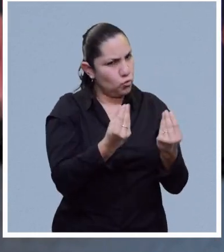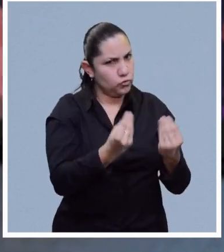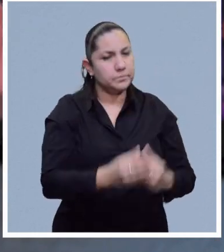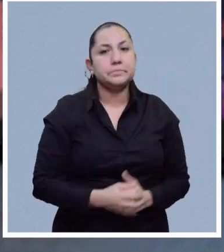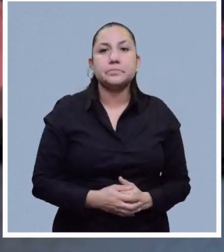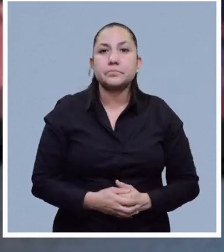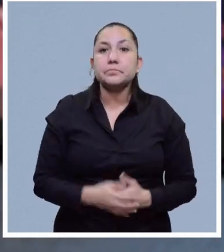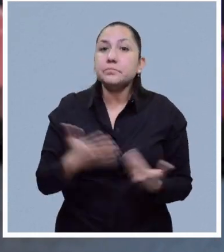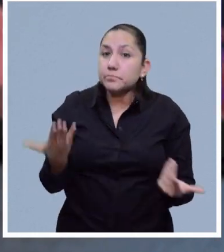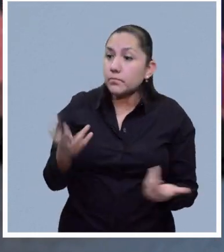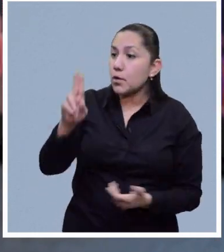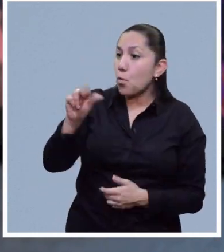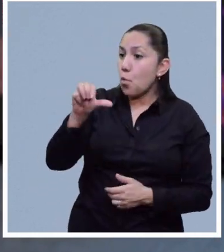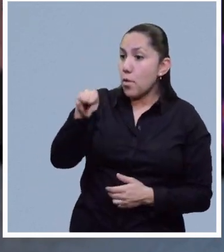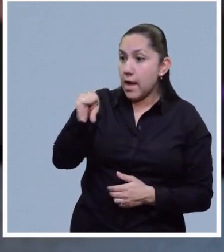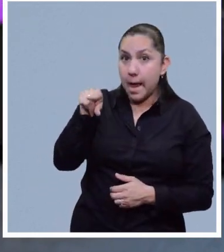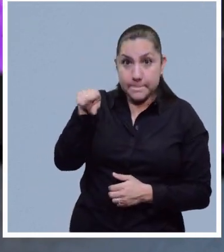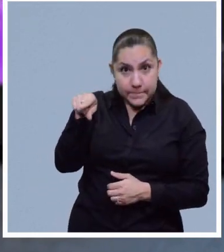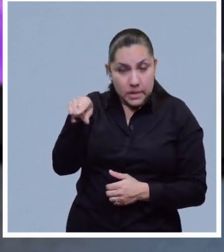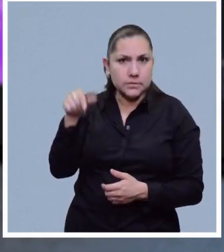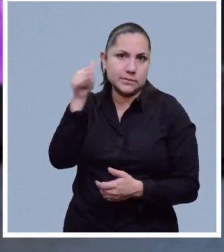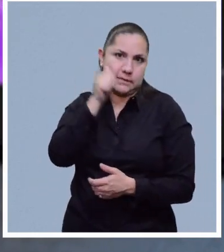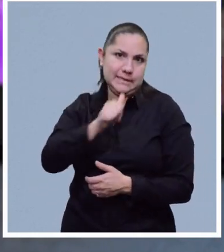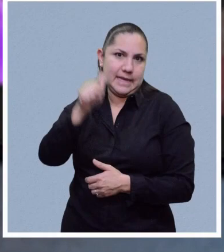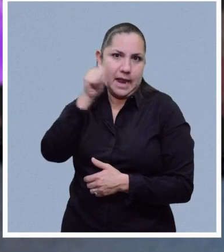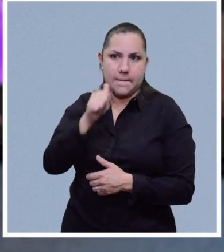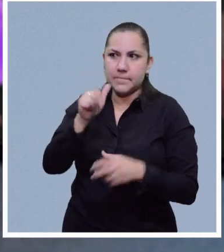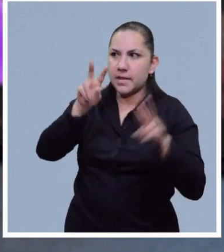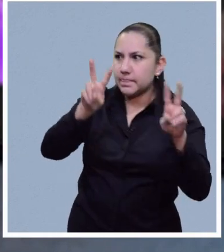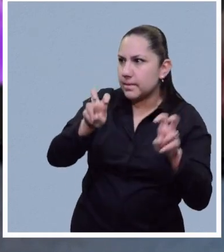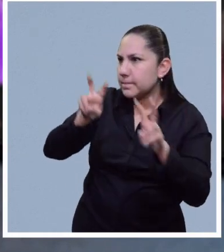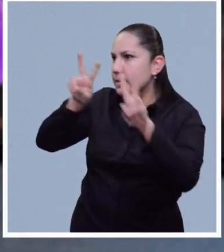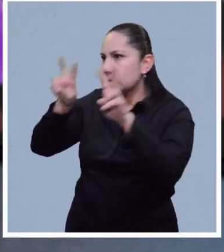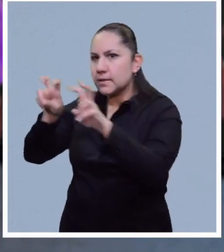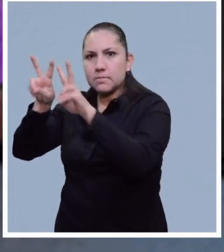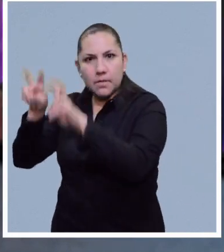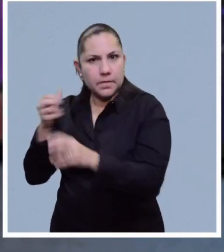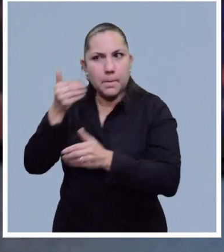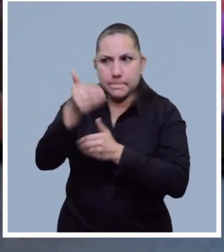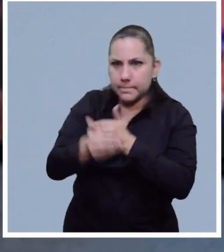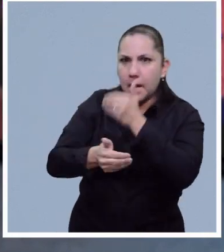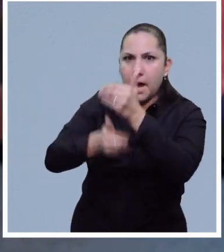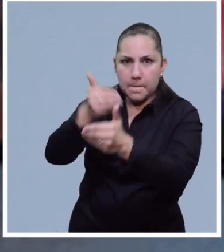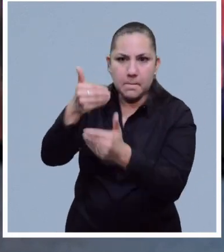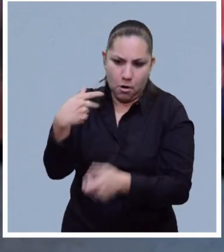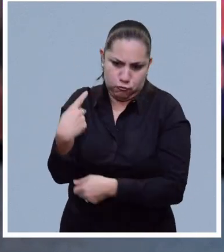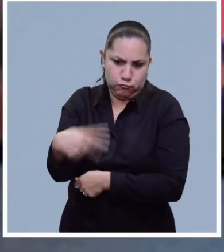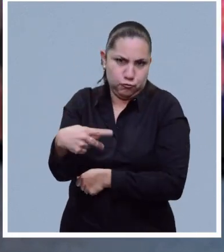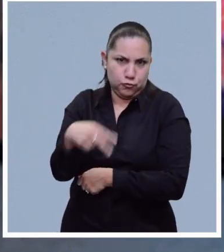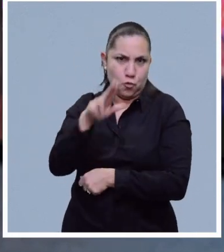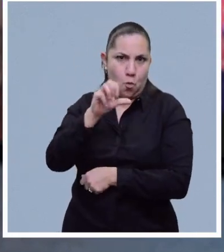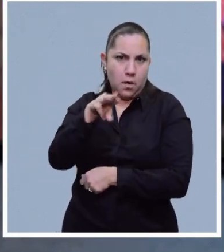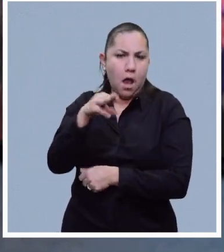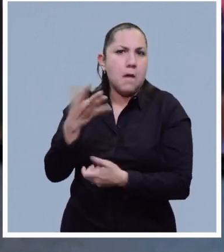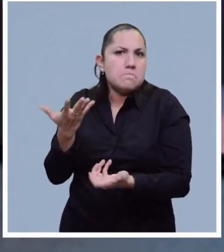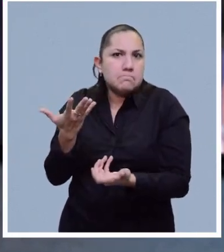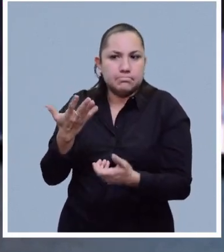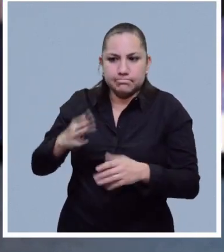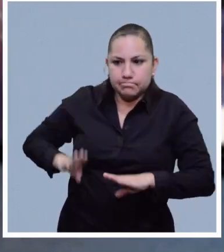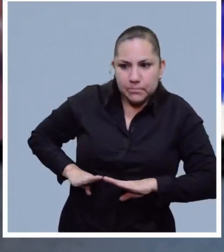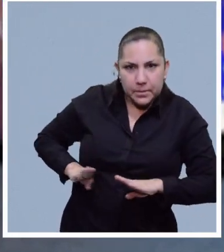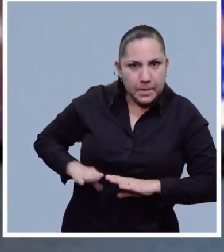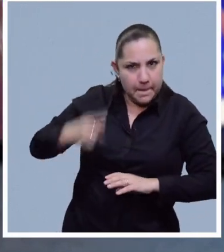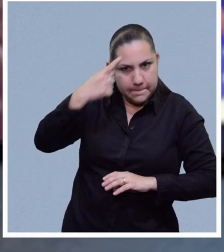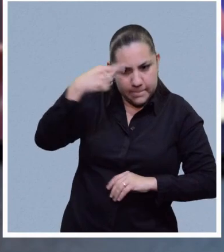Y si de alta calidad de huevo se trata, la UNAM no se queda atrás como siempre, ya que también aquí, Biri, pues se producen los propios